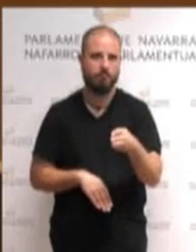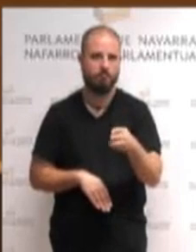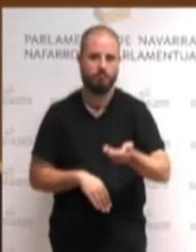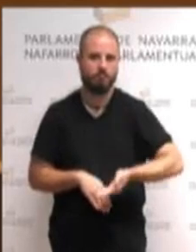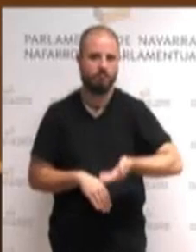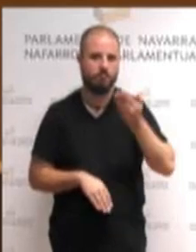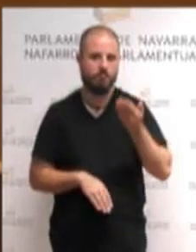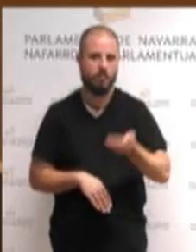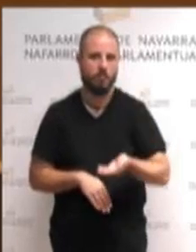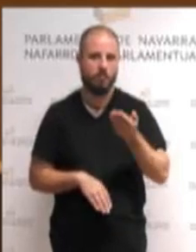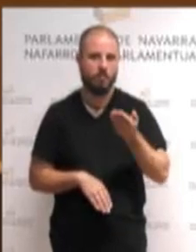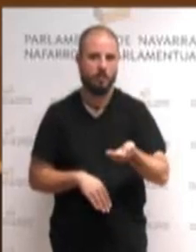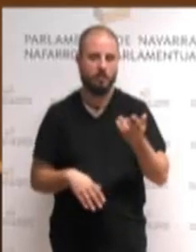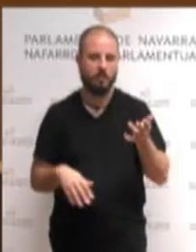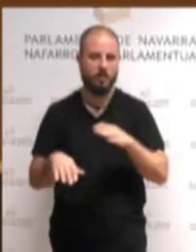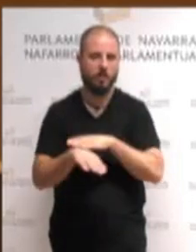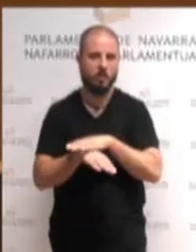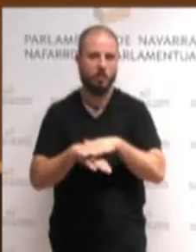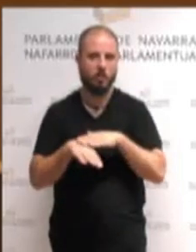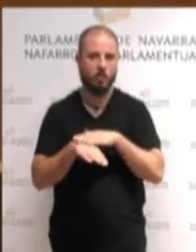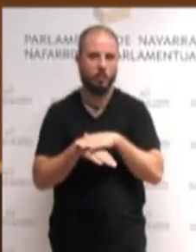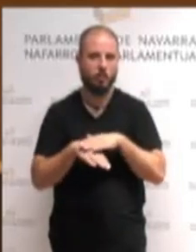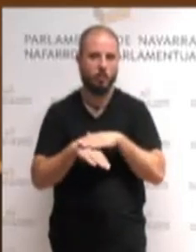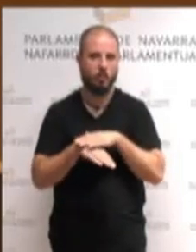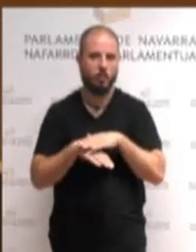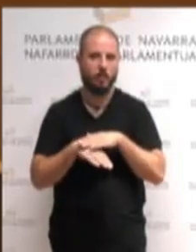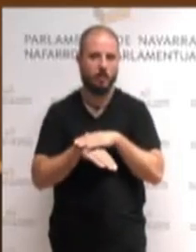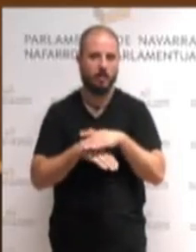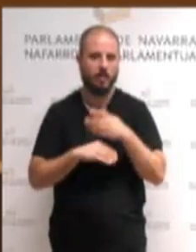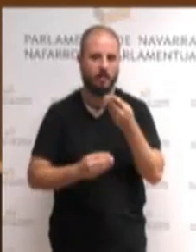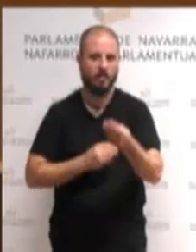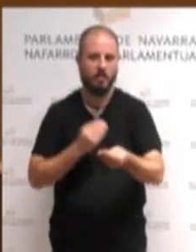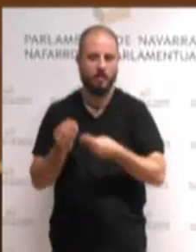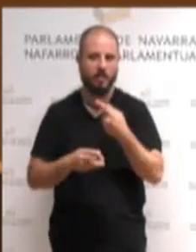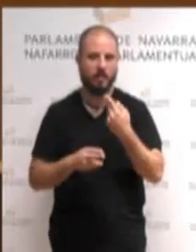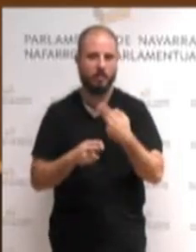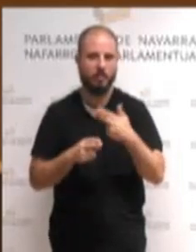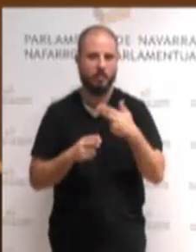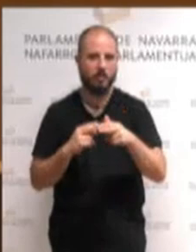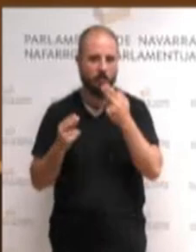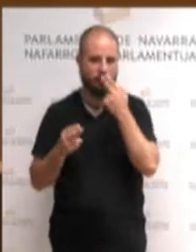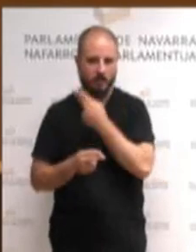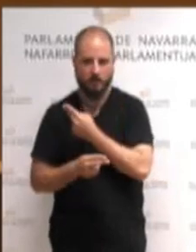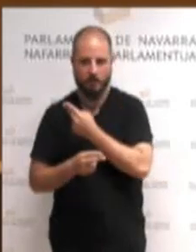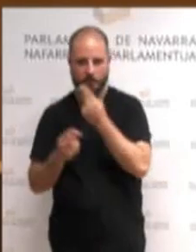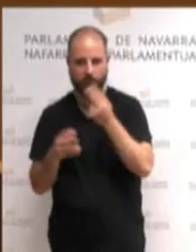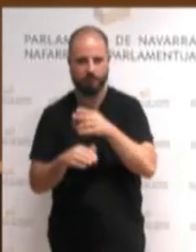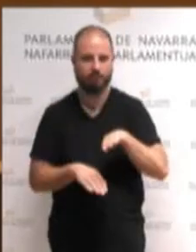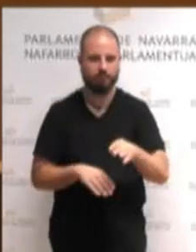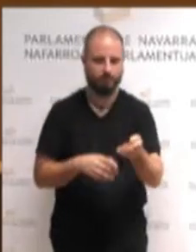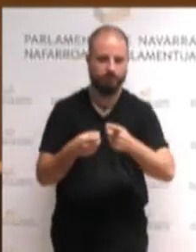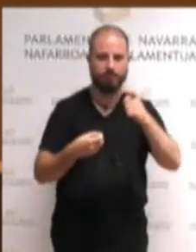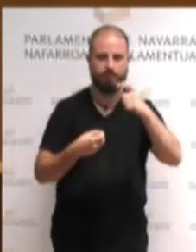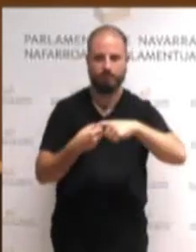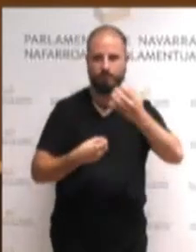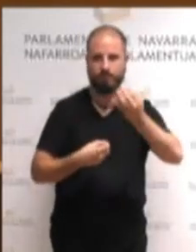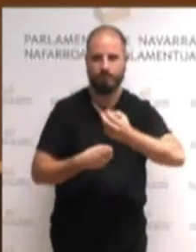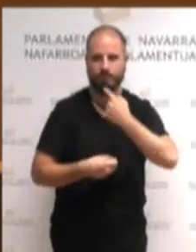ezinbestekoa izango zela. Lege egin zaldiaren giltza izango genuela.